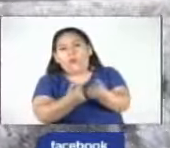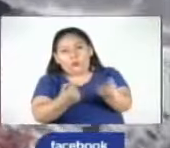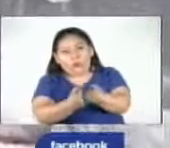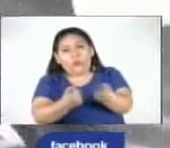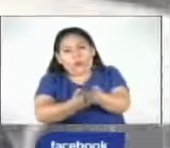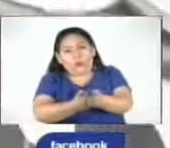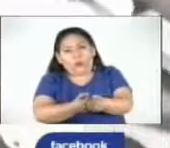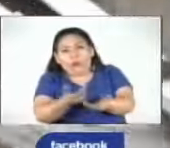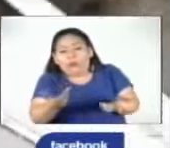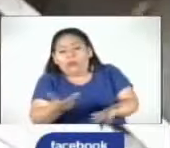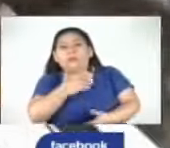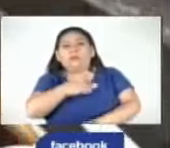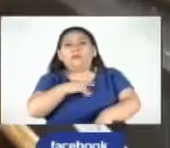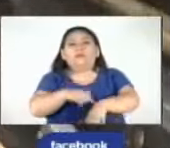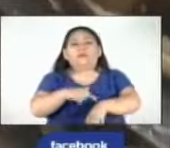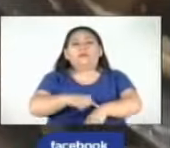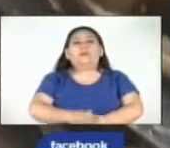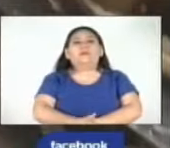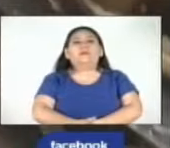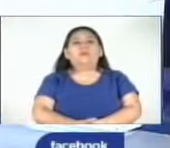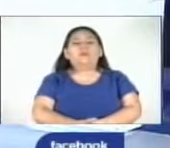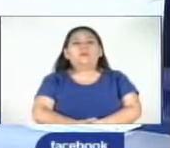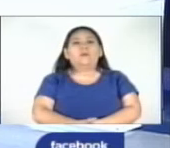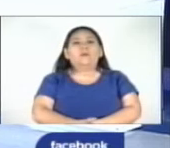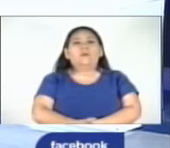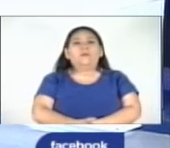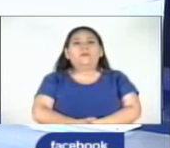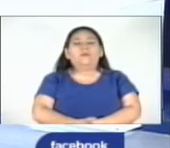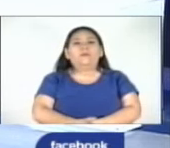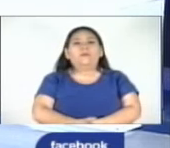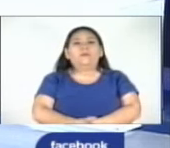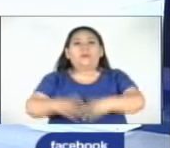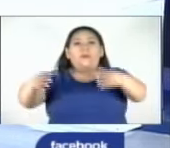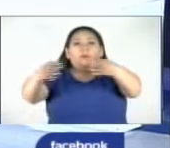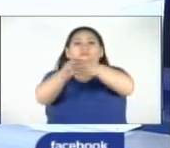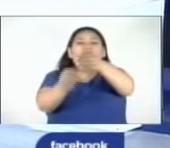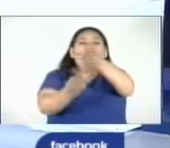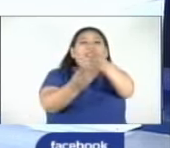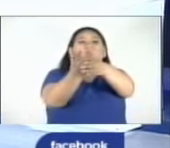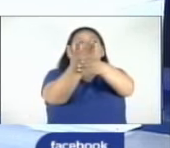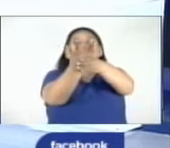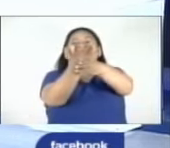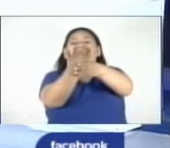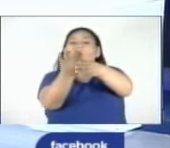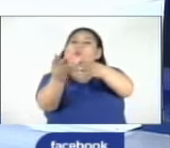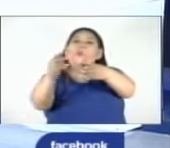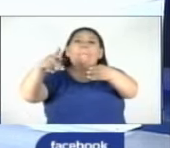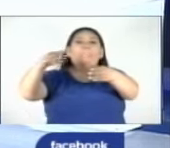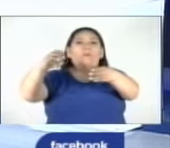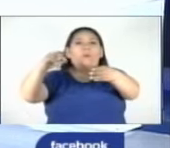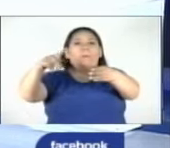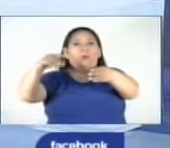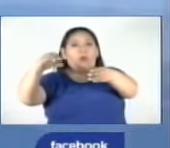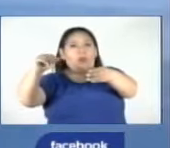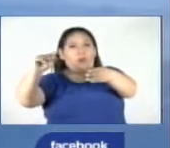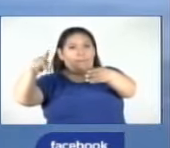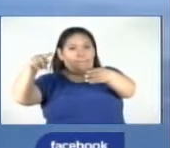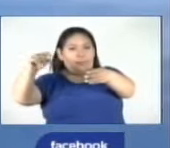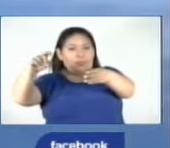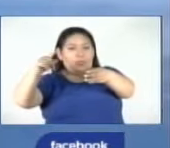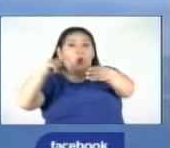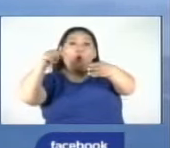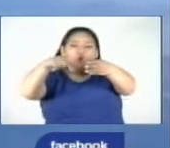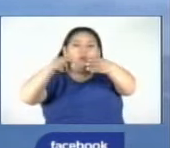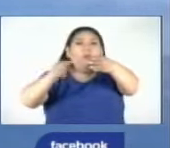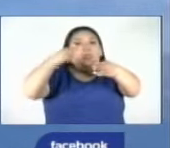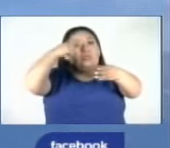todo el apoyo en este difícil momento. El volcán Popocatépetl lanzó este martes una espesa fumarola